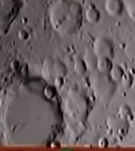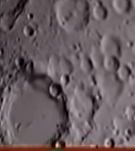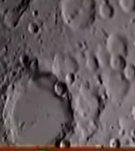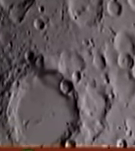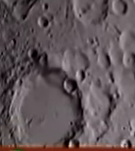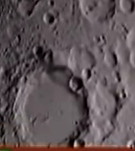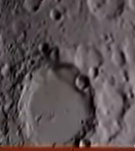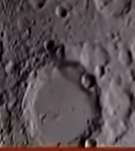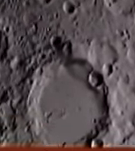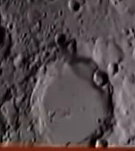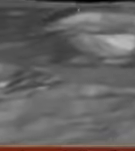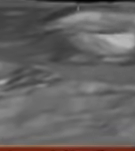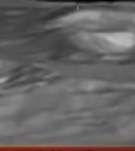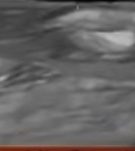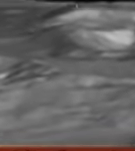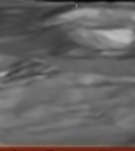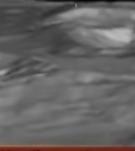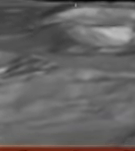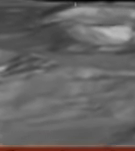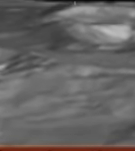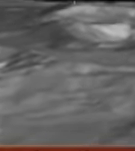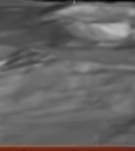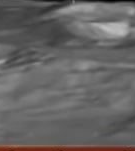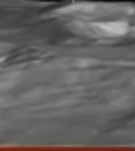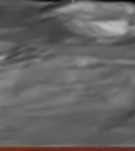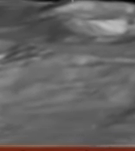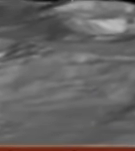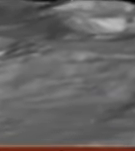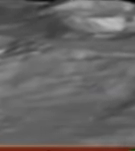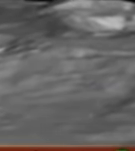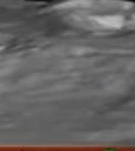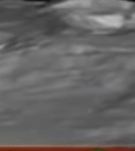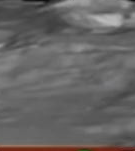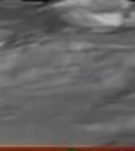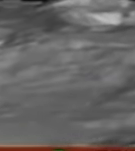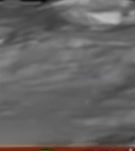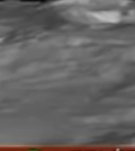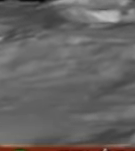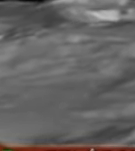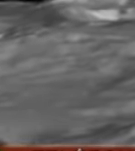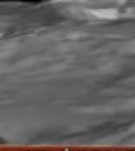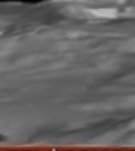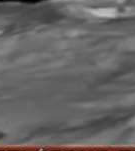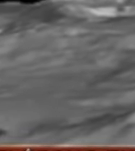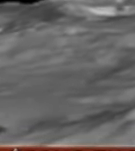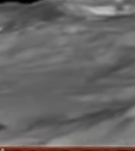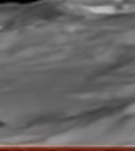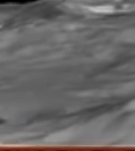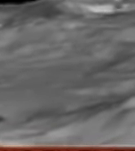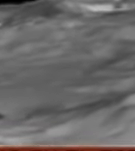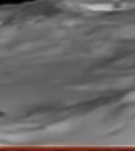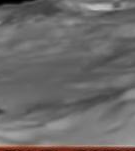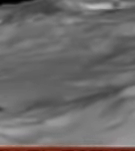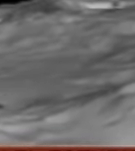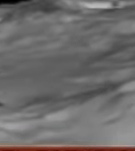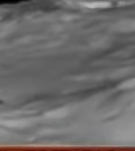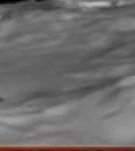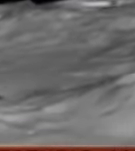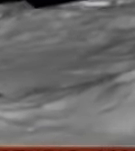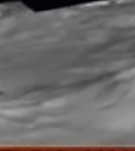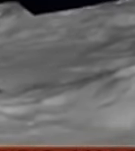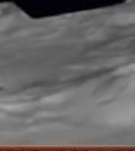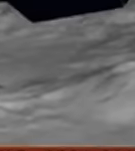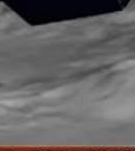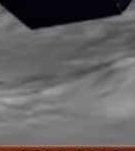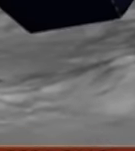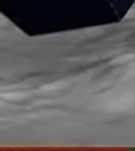gubernamentales gracias a emprendedores independientes y espacios como el Google Lunar X Prize es que se abre